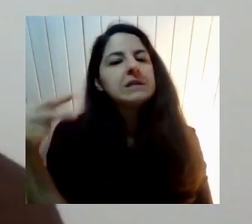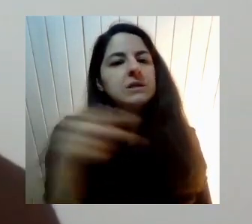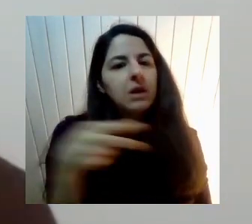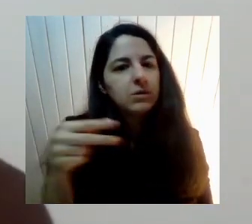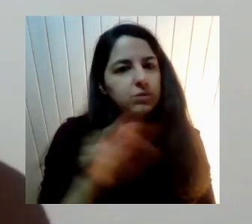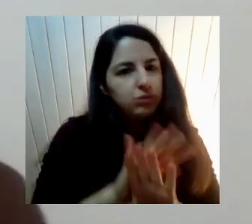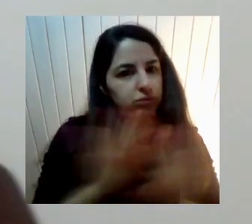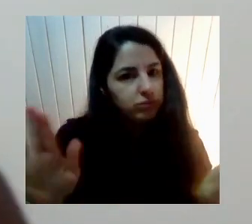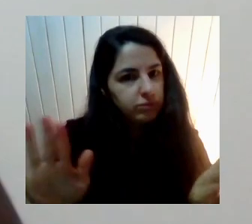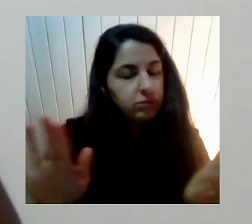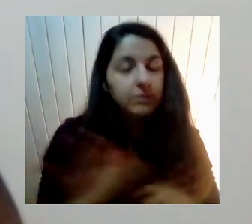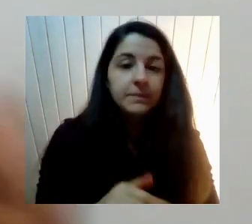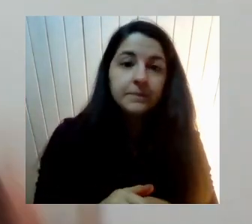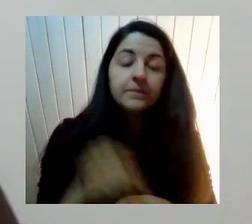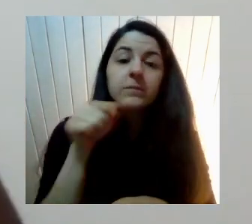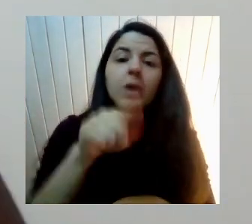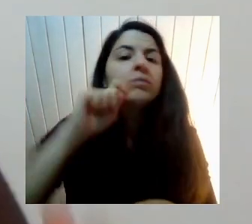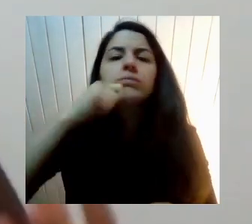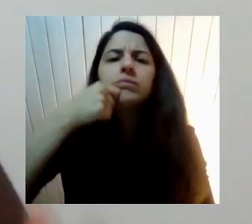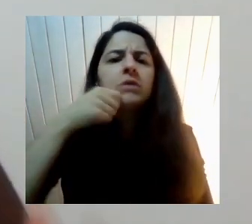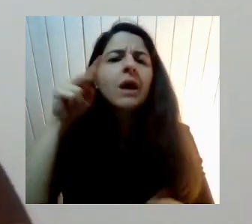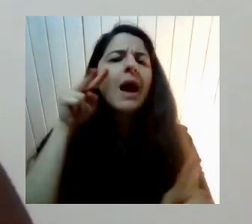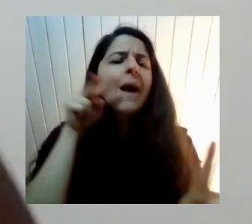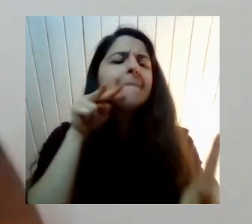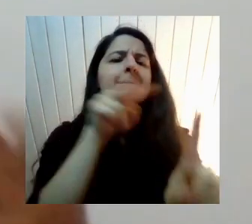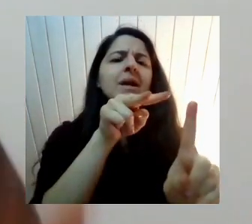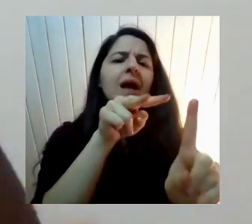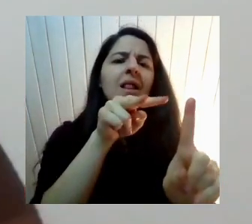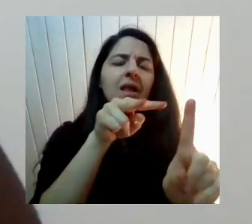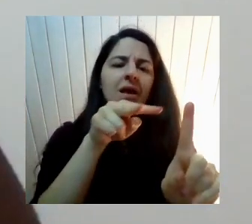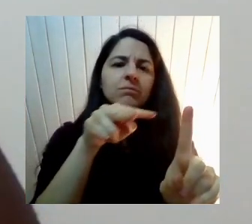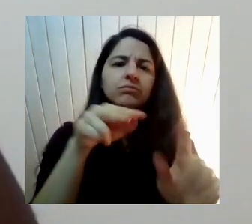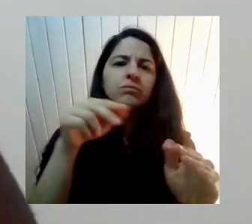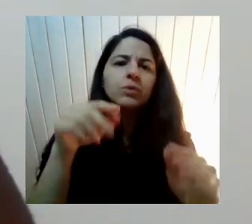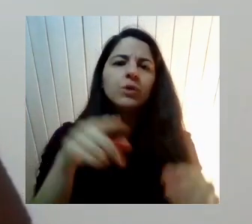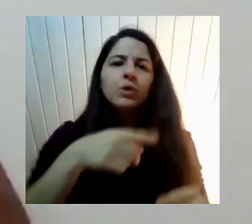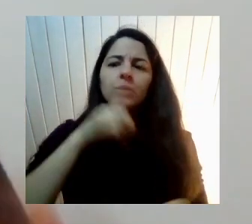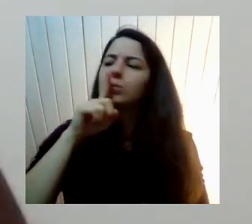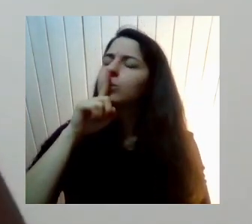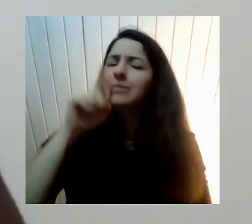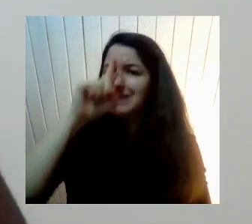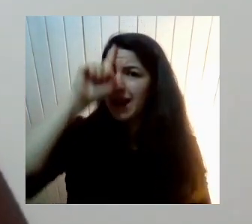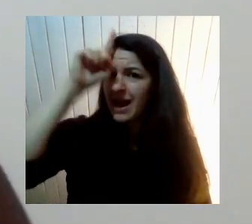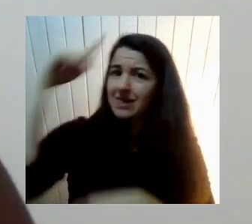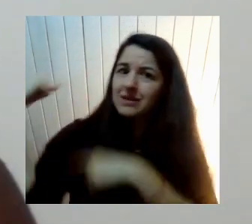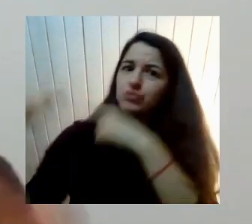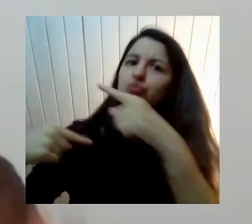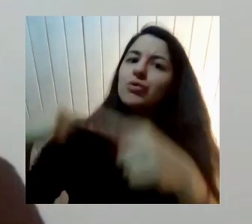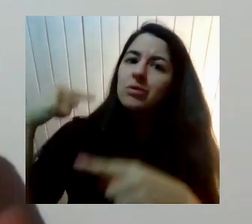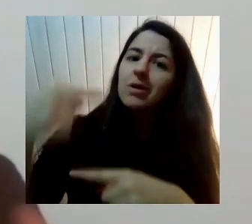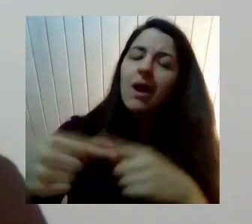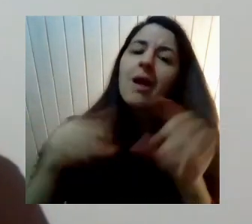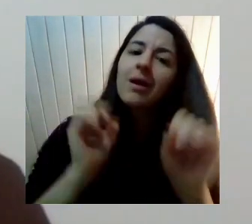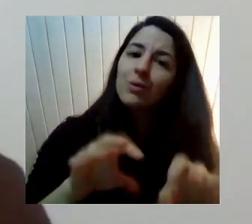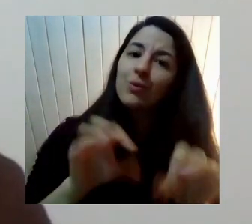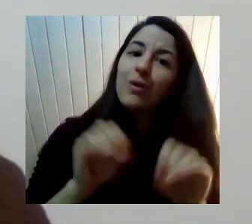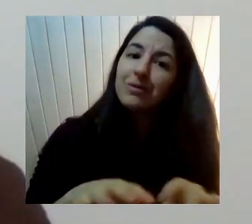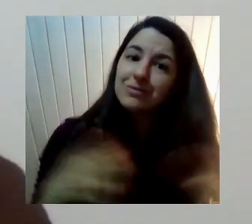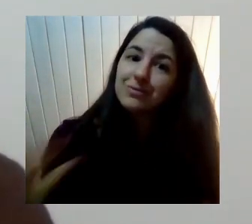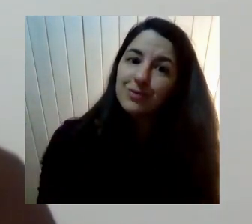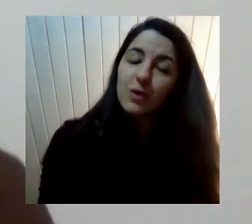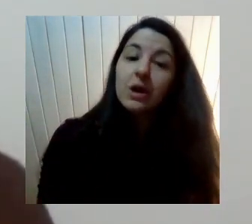Conservadora De la educación Sino porque en Chile La educación Es un negocio Y la educación Corresponde A una constitución Que da